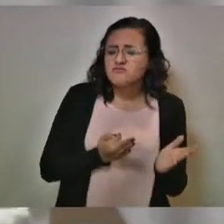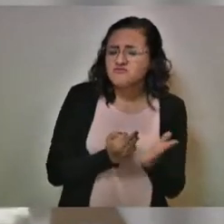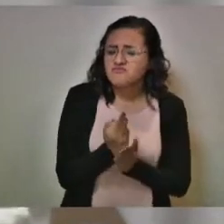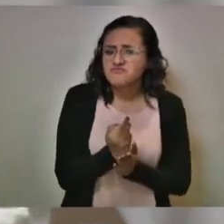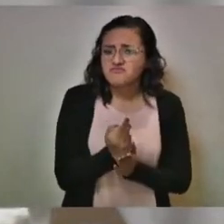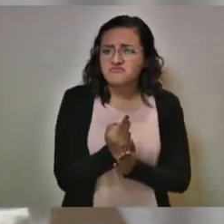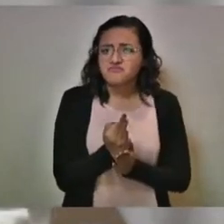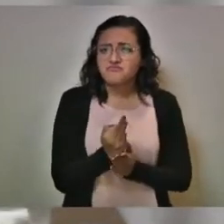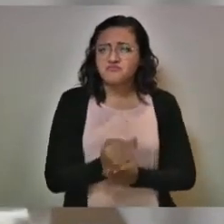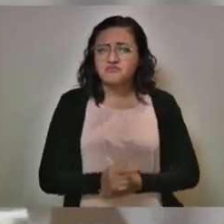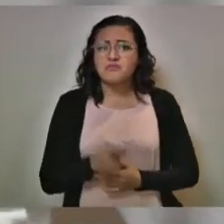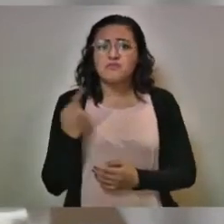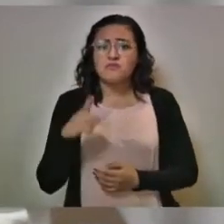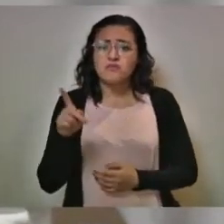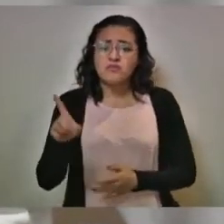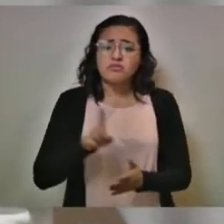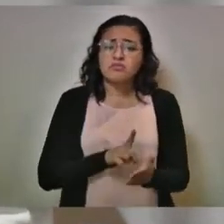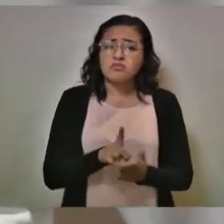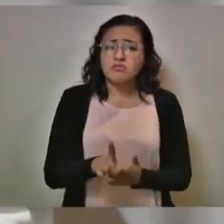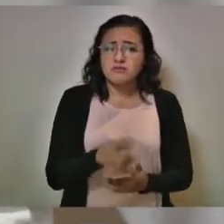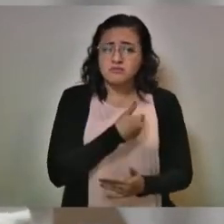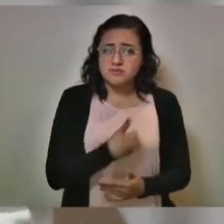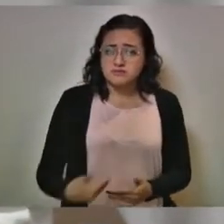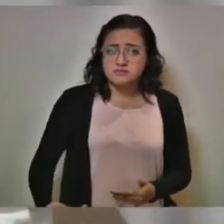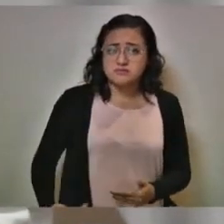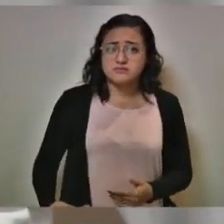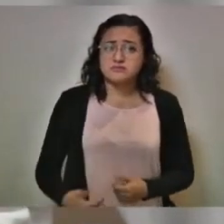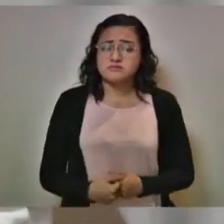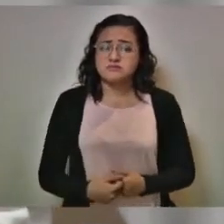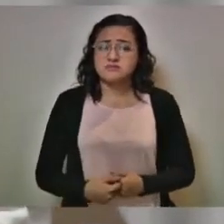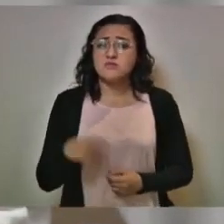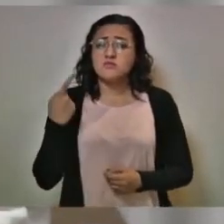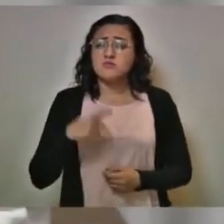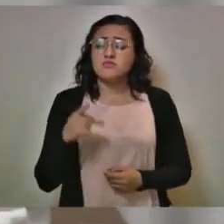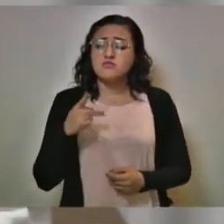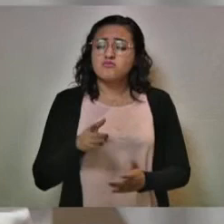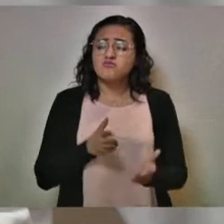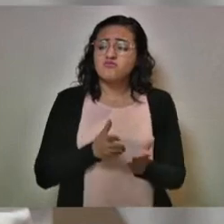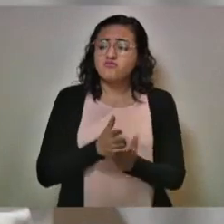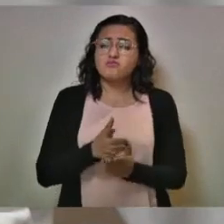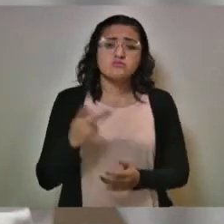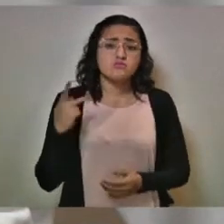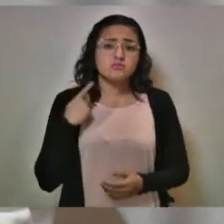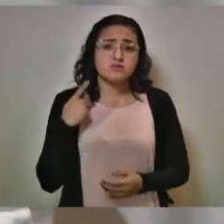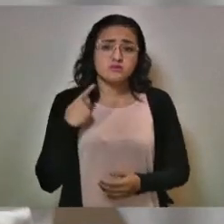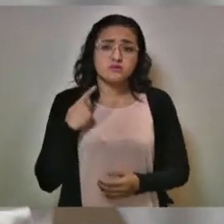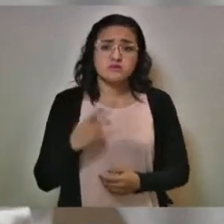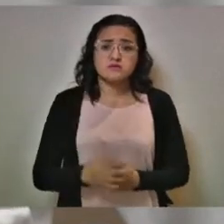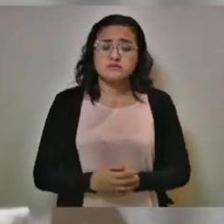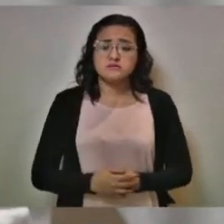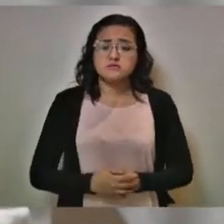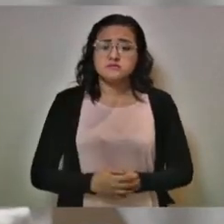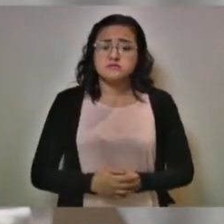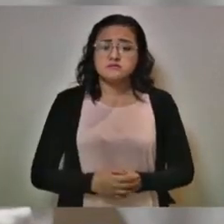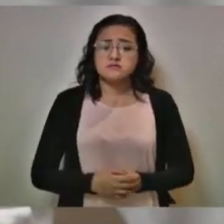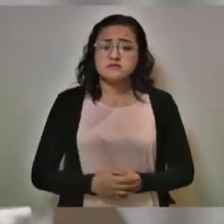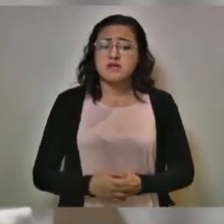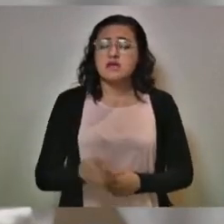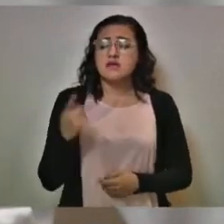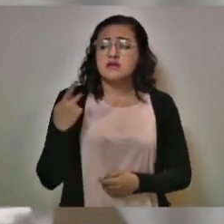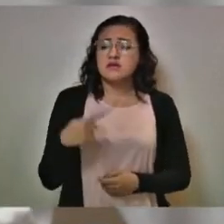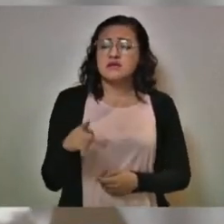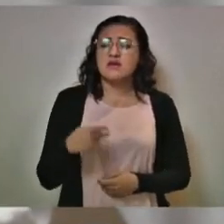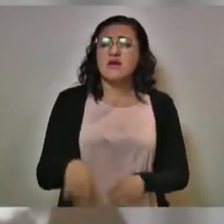a sus decisiones, a su línea política. Esos que